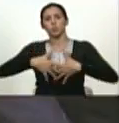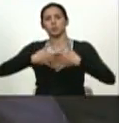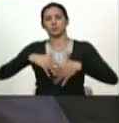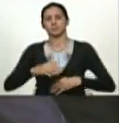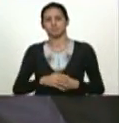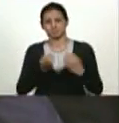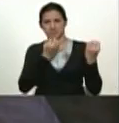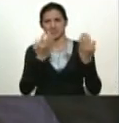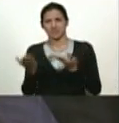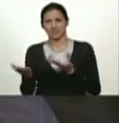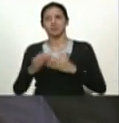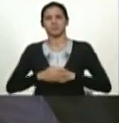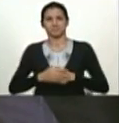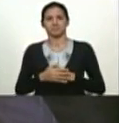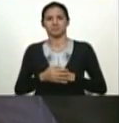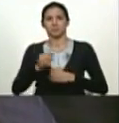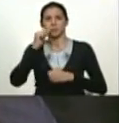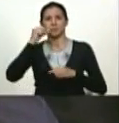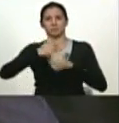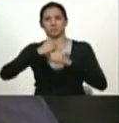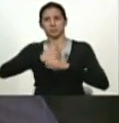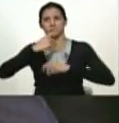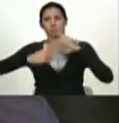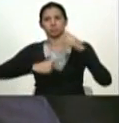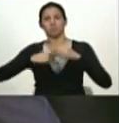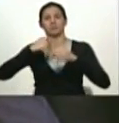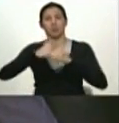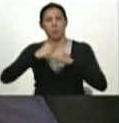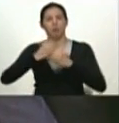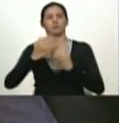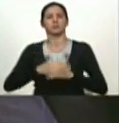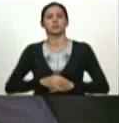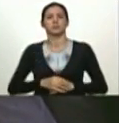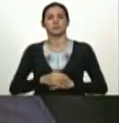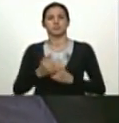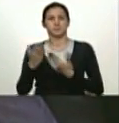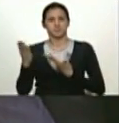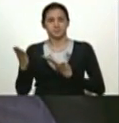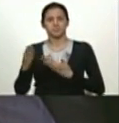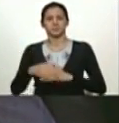hombre de la producción del trabajo Miguel Pérez Abad